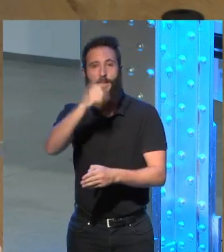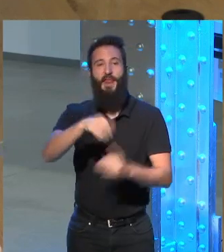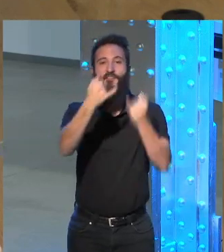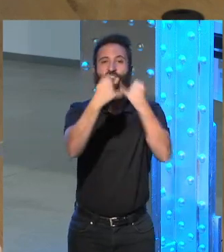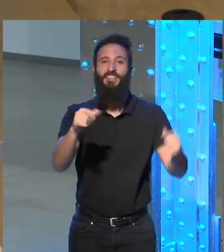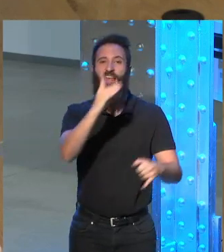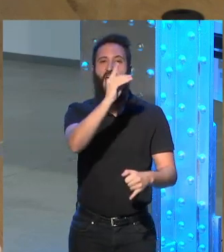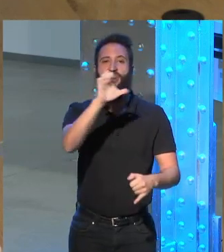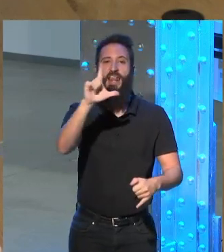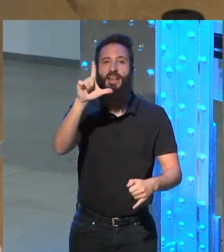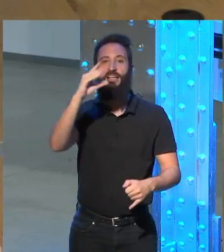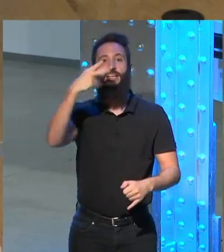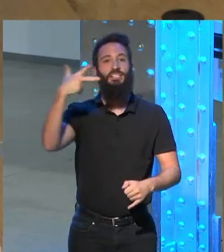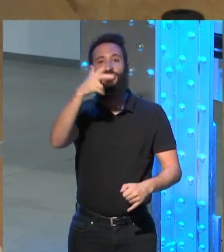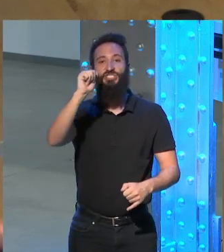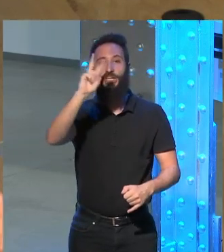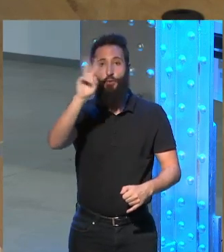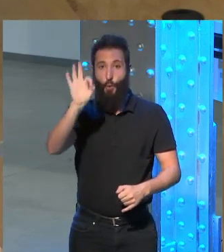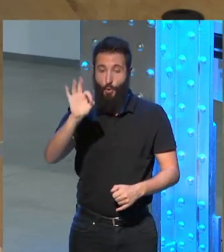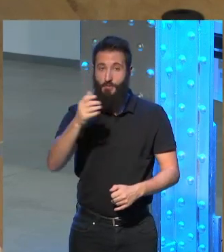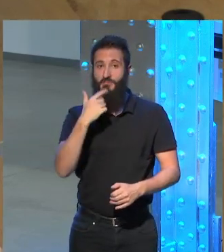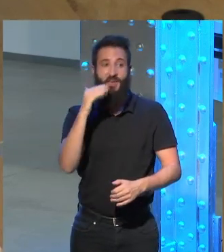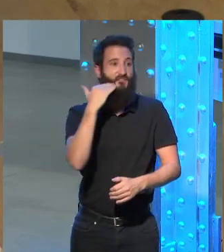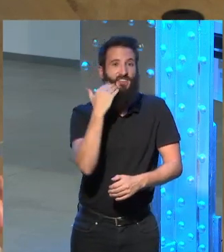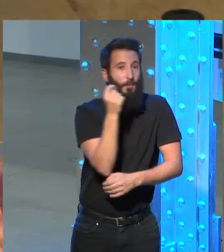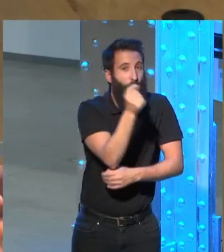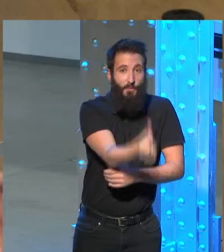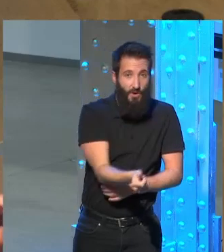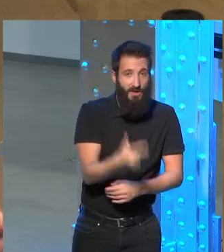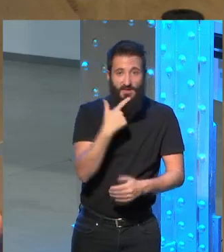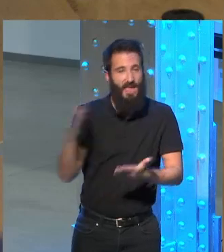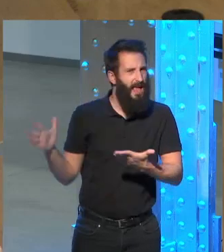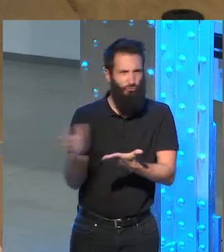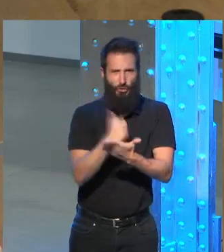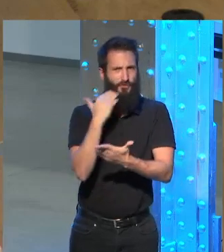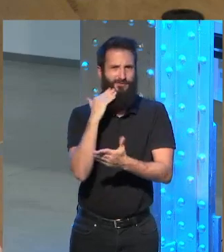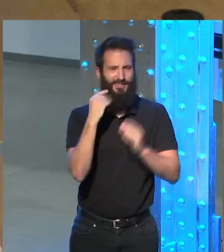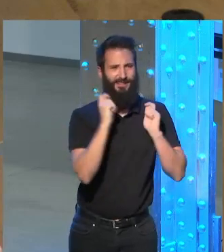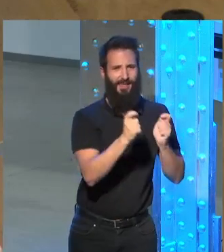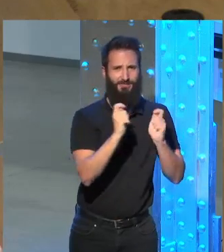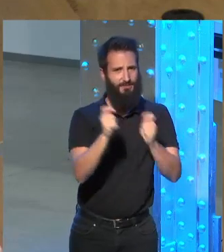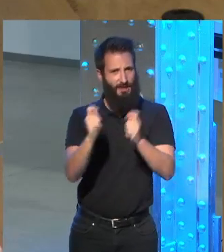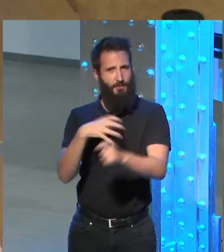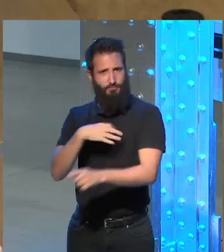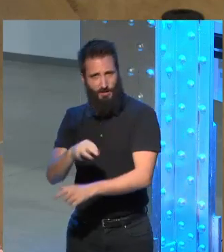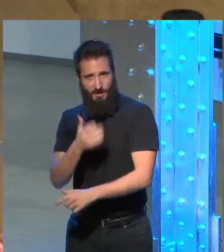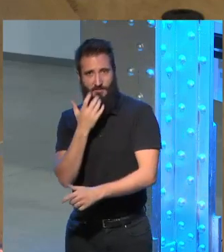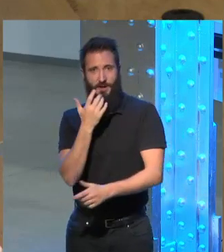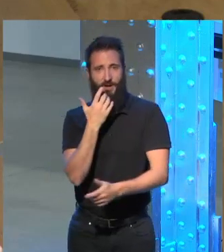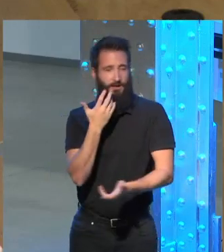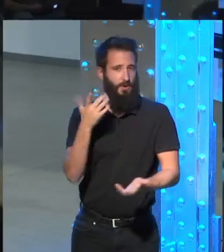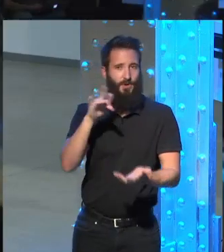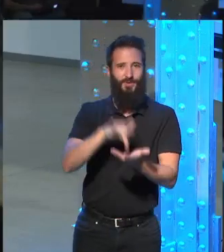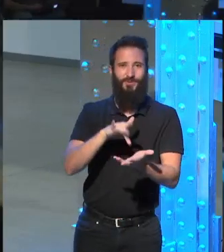chivo es el mismo caso hay muy pocas fechas pero todo se le puede poner una fecha si uno sabe las fechas por ejemplo de la dictadura los